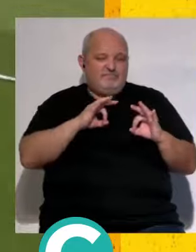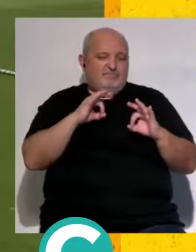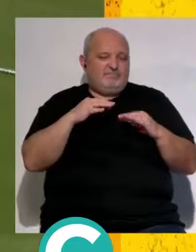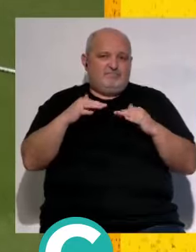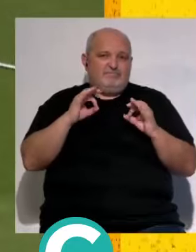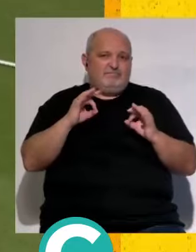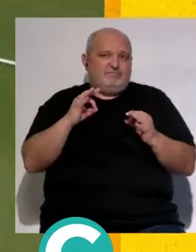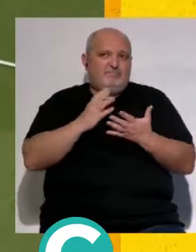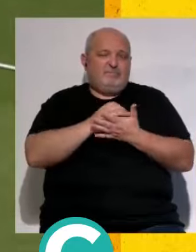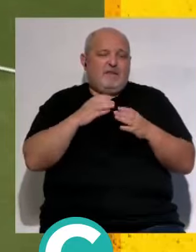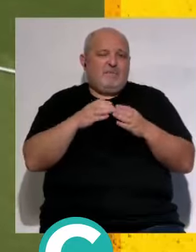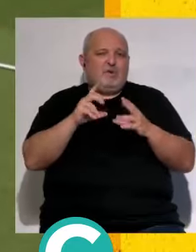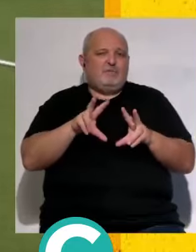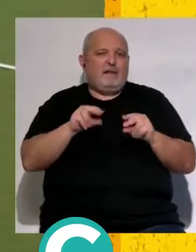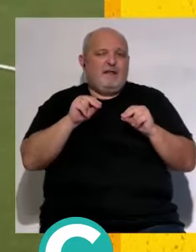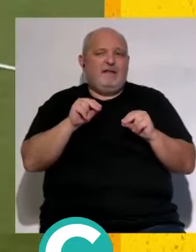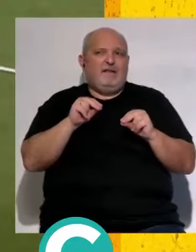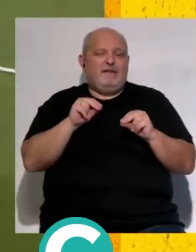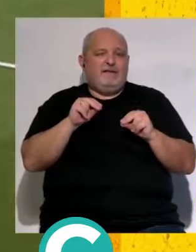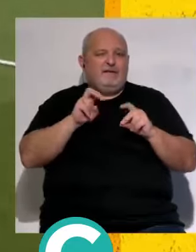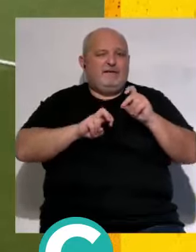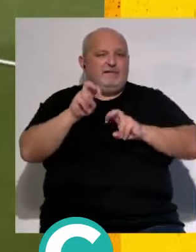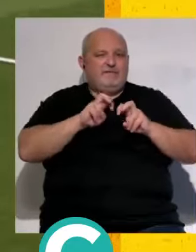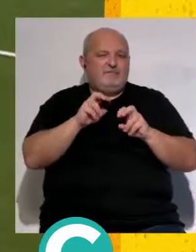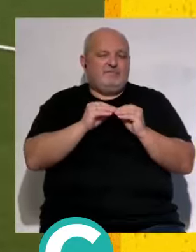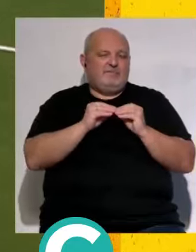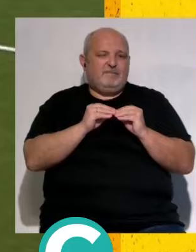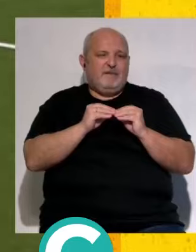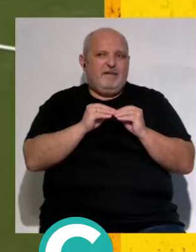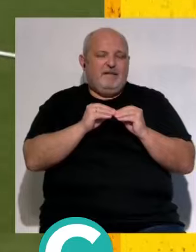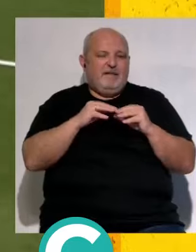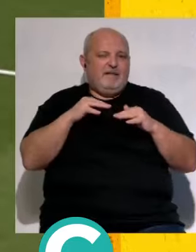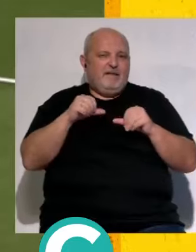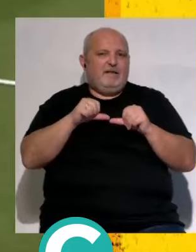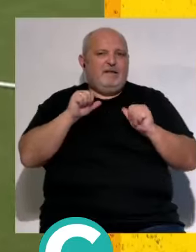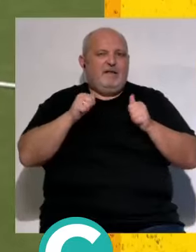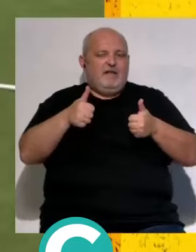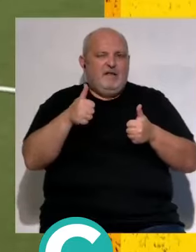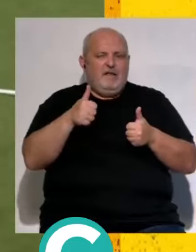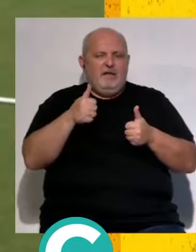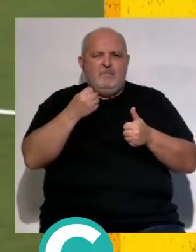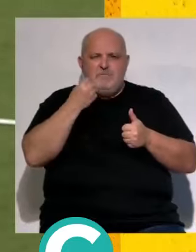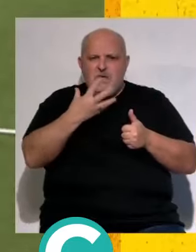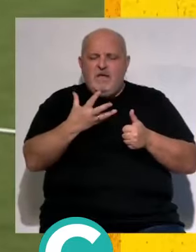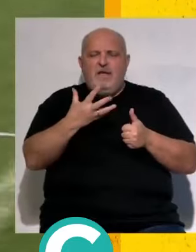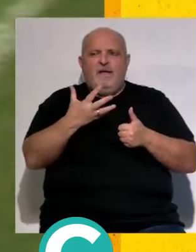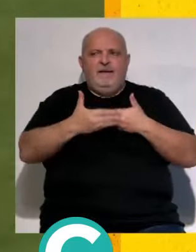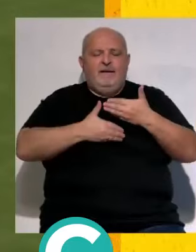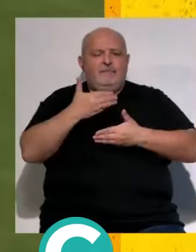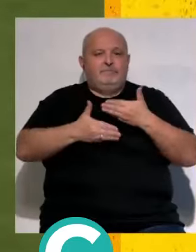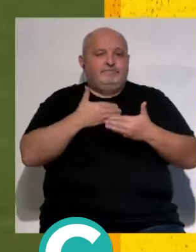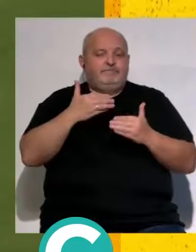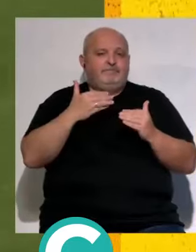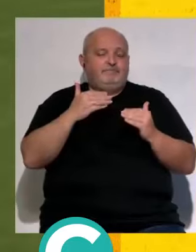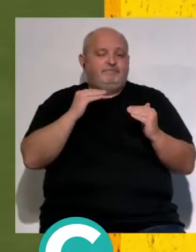dinámicas el equipo no terminó de encontrar esa esa buena dinámica empezó creo que bastante bien y luego pues como